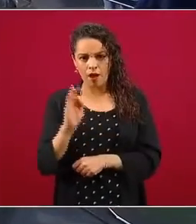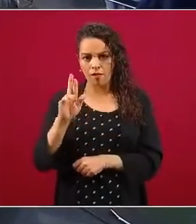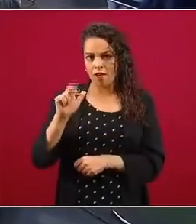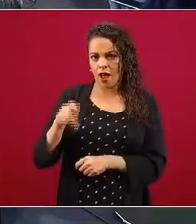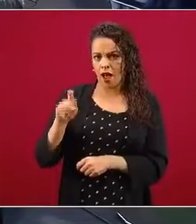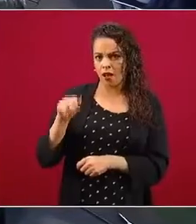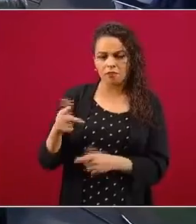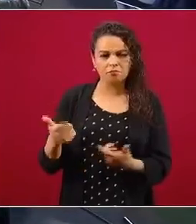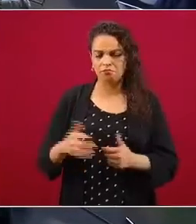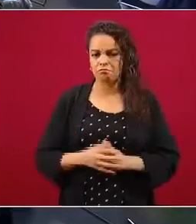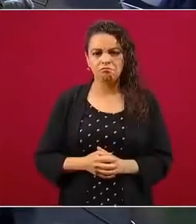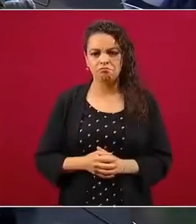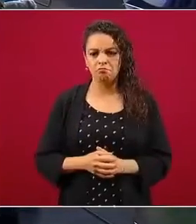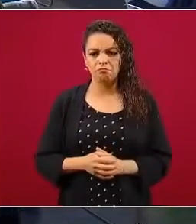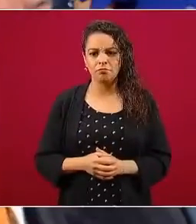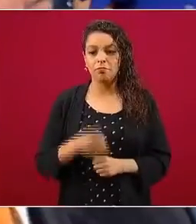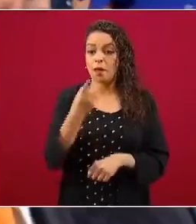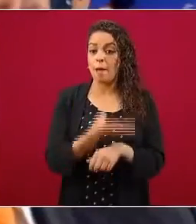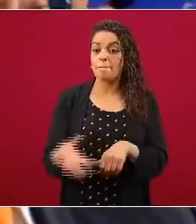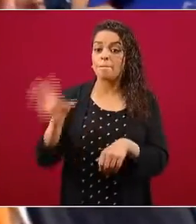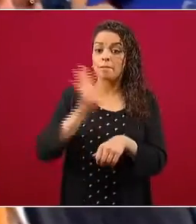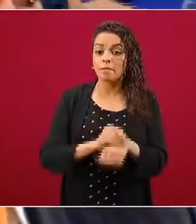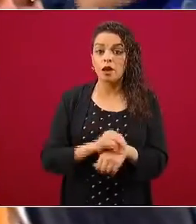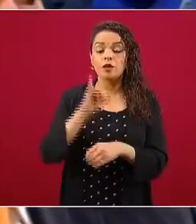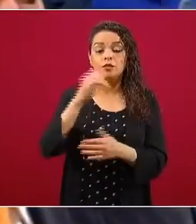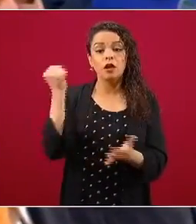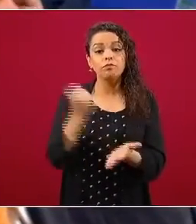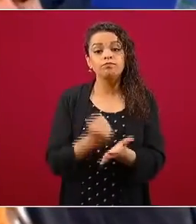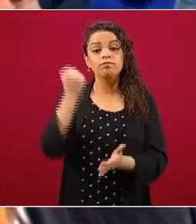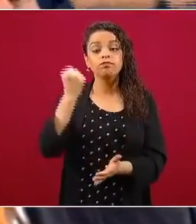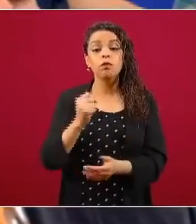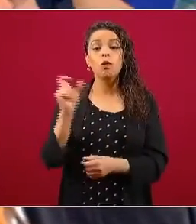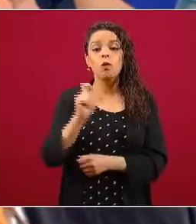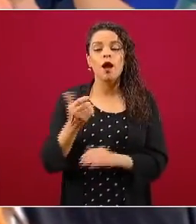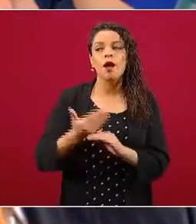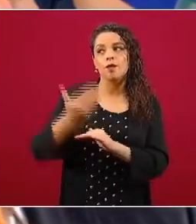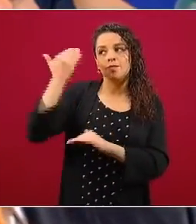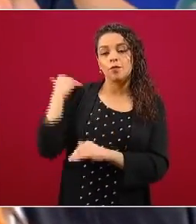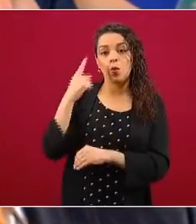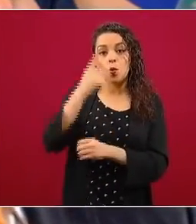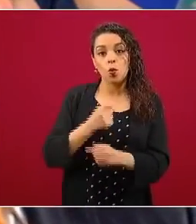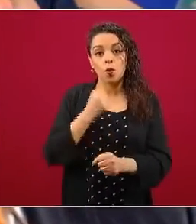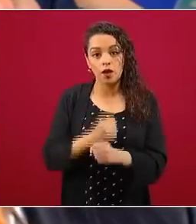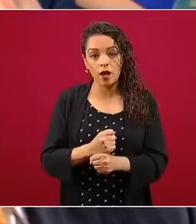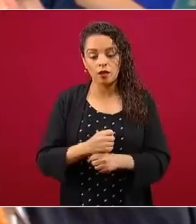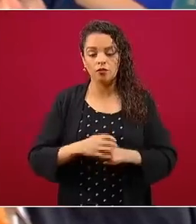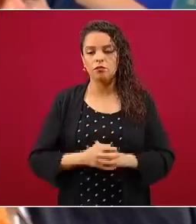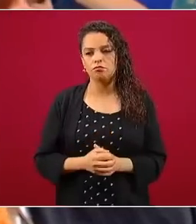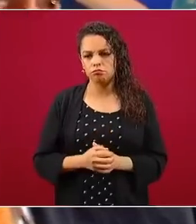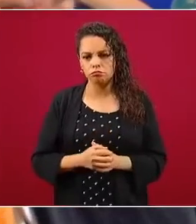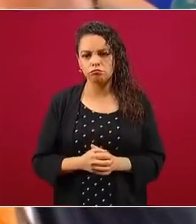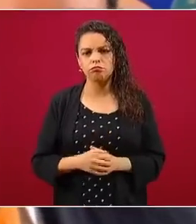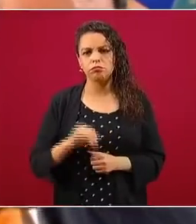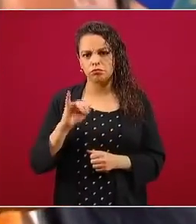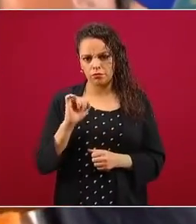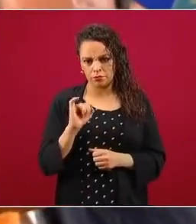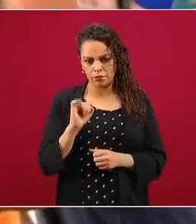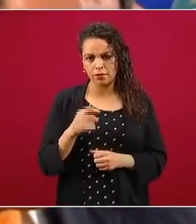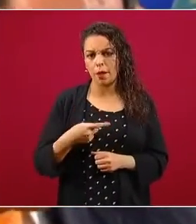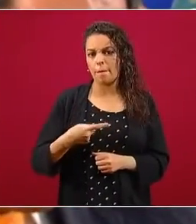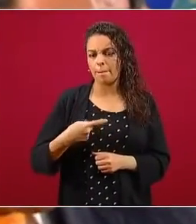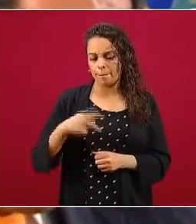fueron contratos, bueno, permisos que se aprobaron el año pasado. Sí, ahora viene la explicación,